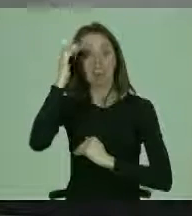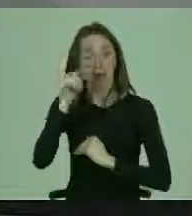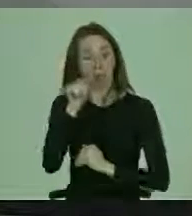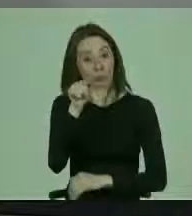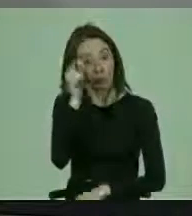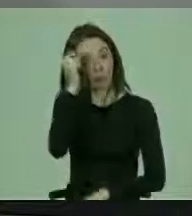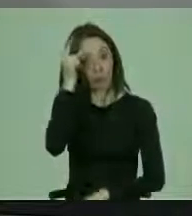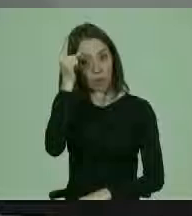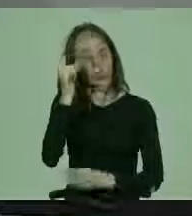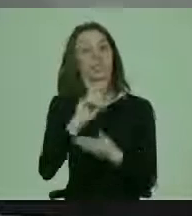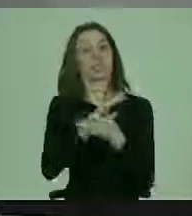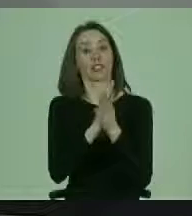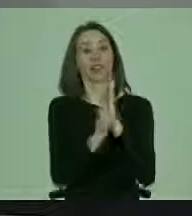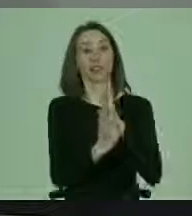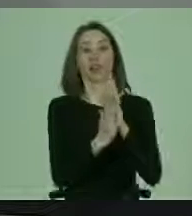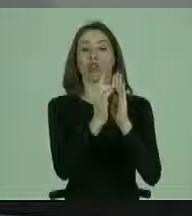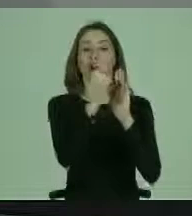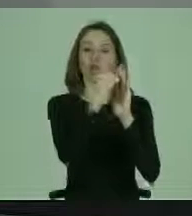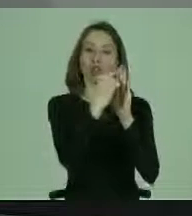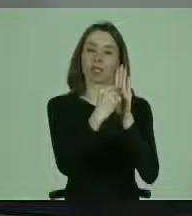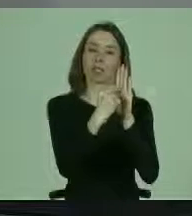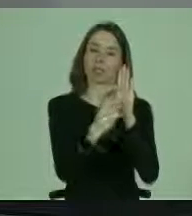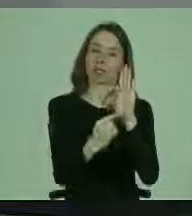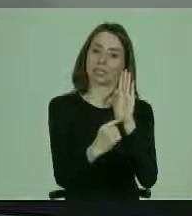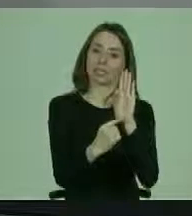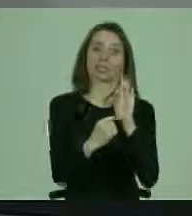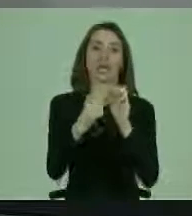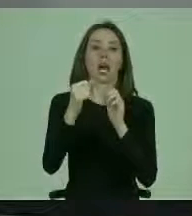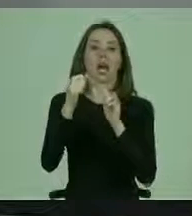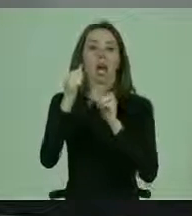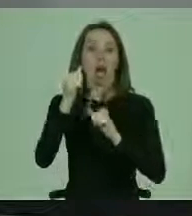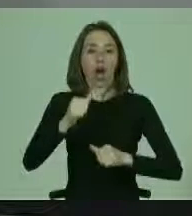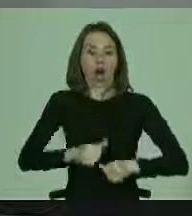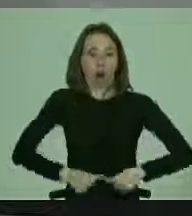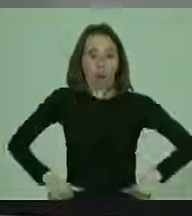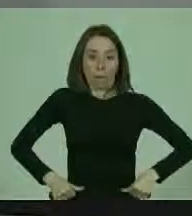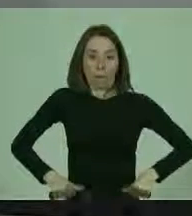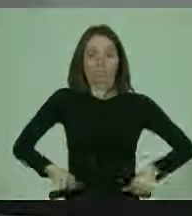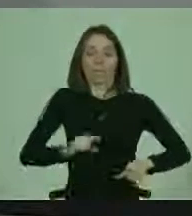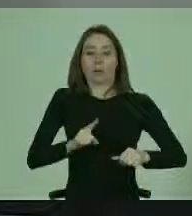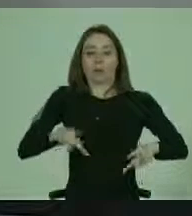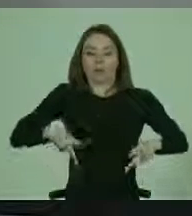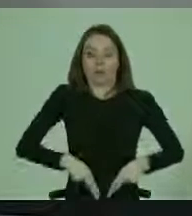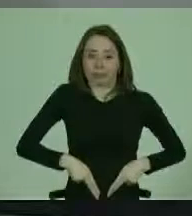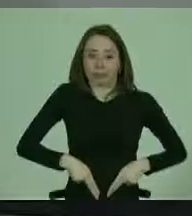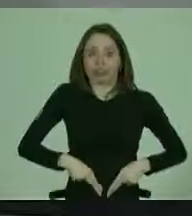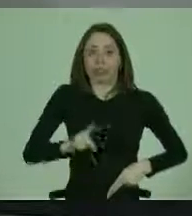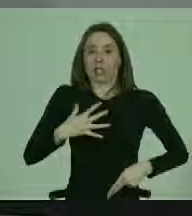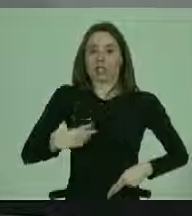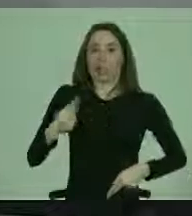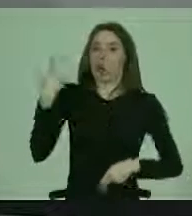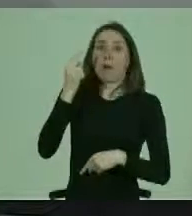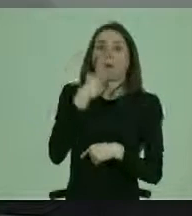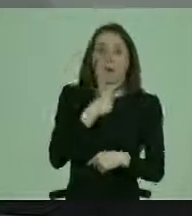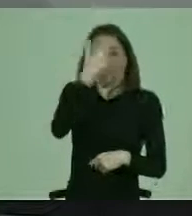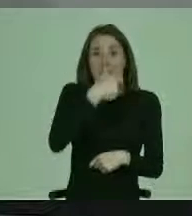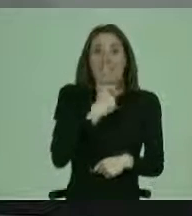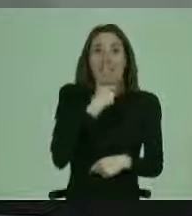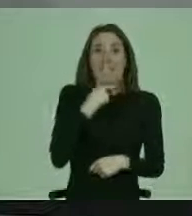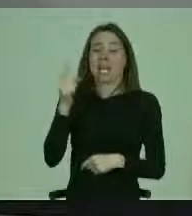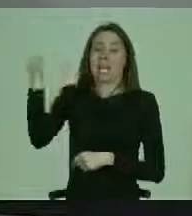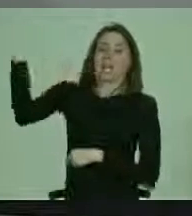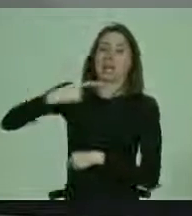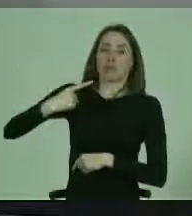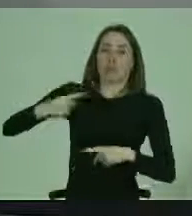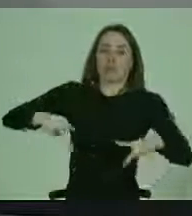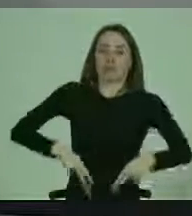comprenderán, todo este tipo de cirugías coercitivas por la fuerza atentan en contra de la integridad de